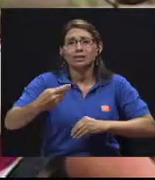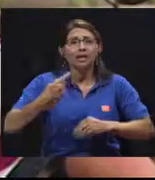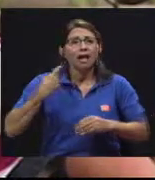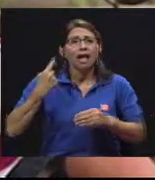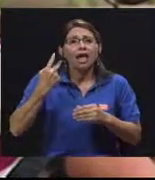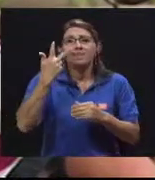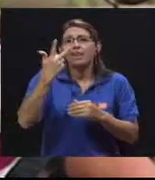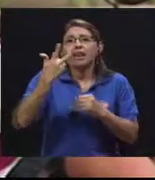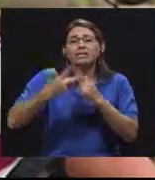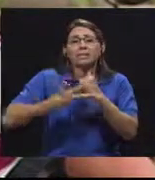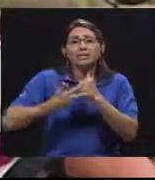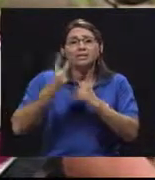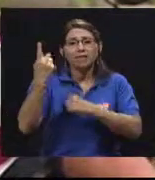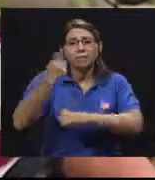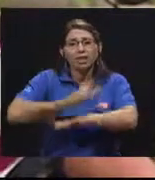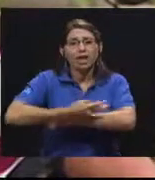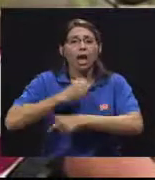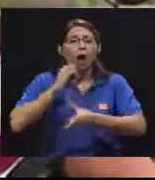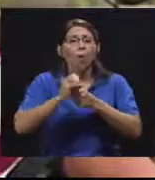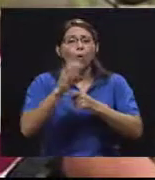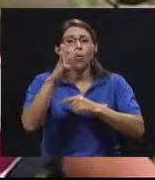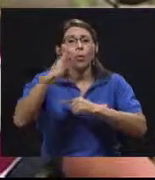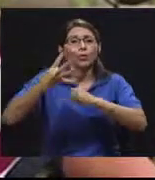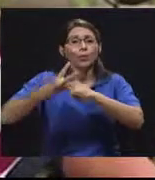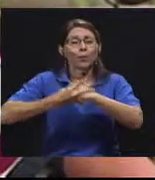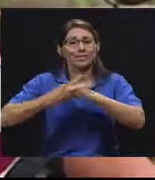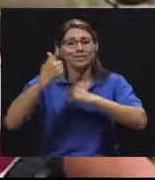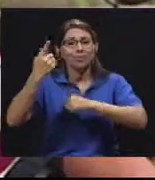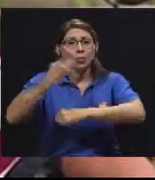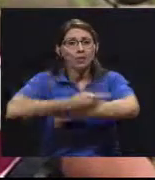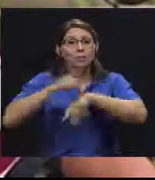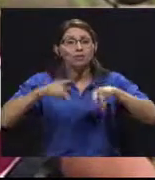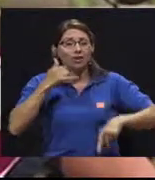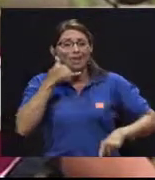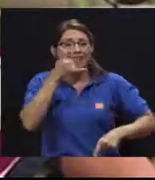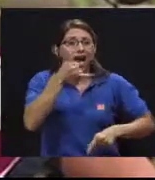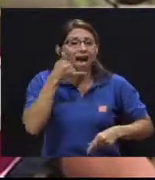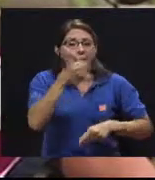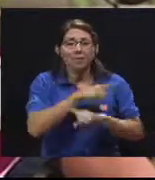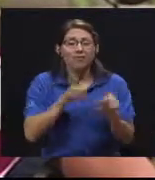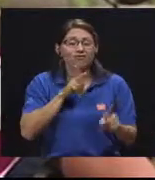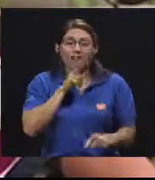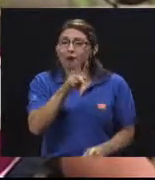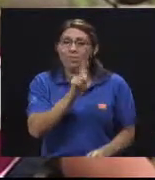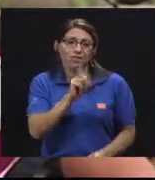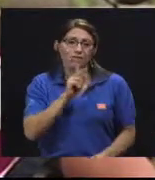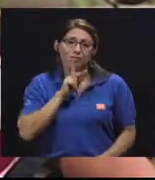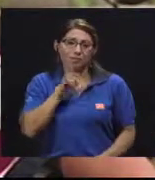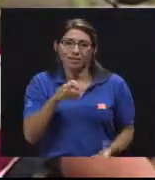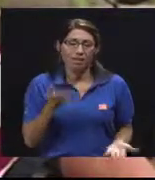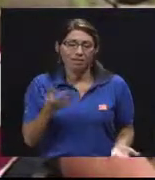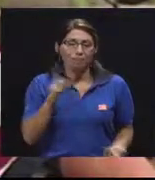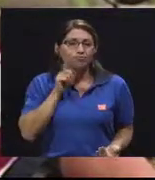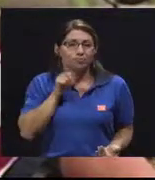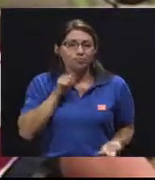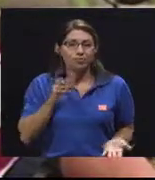repiten tres o cuatro veces al día. Hay veces que por dicha, afortunadamente, pues no son tan tan regulares.